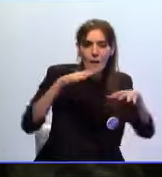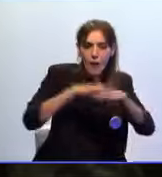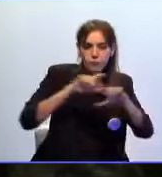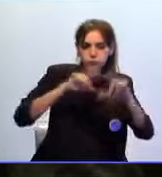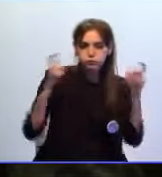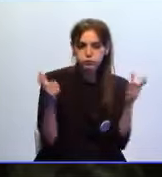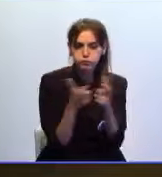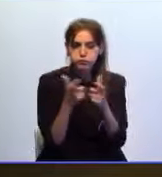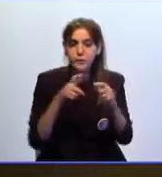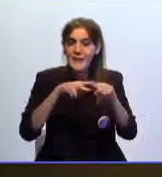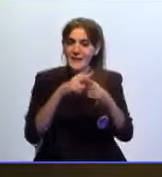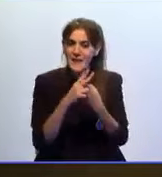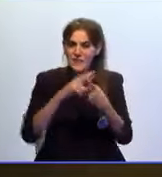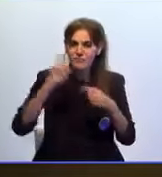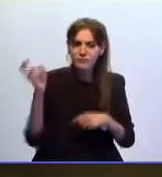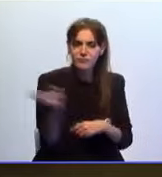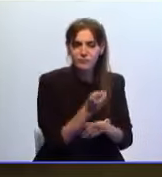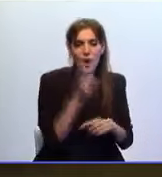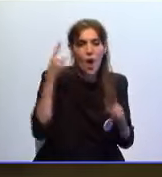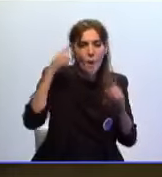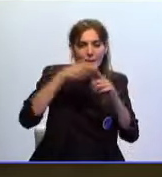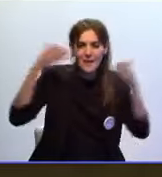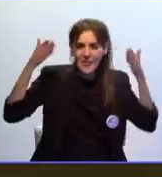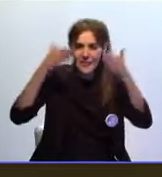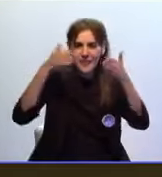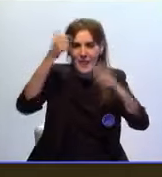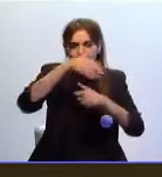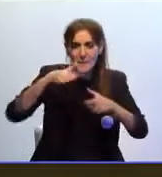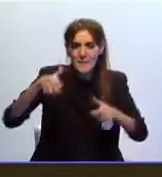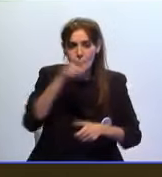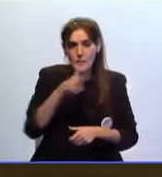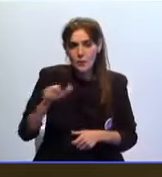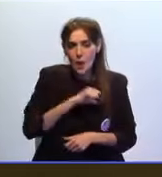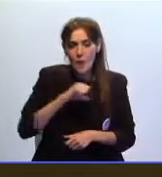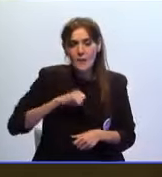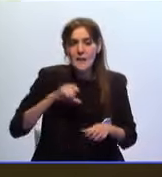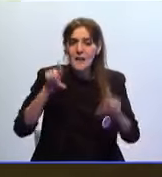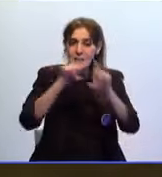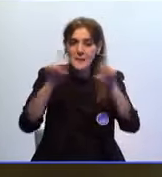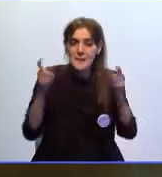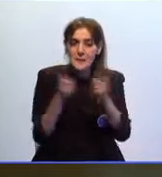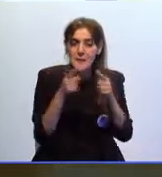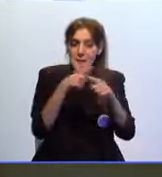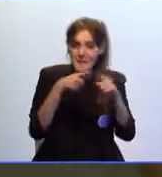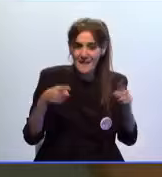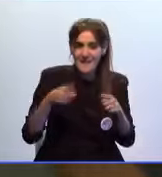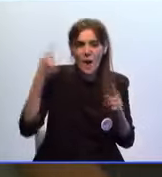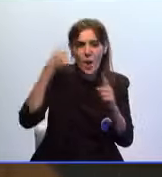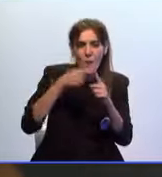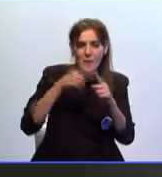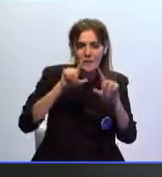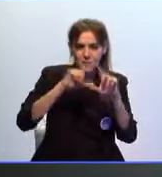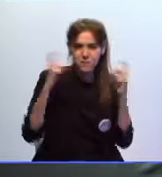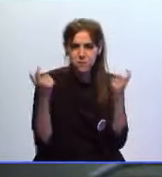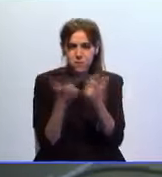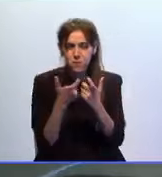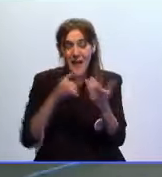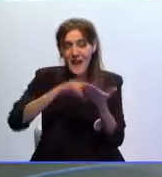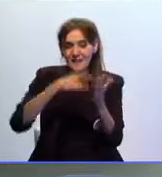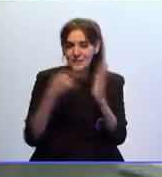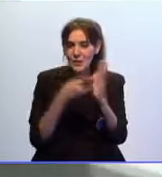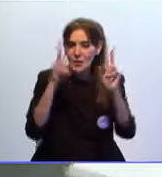redondas y talleres dirigidos especialmente a pequeños autónomos y pymes para que se sumerjan en las vanguardias